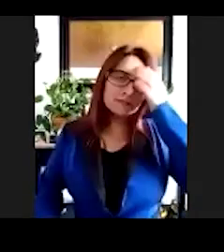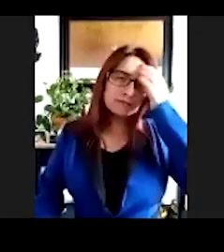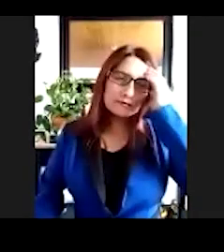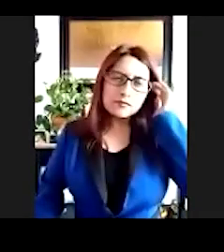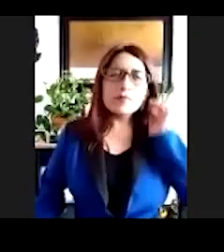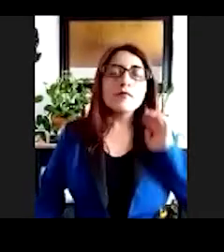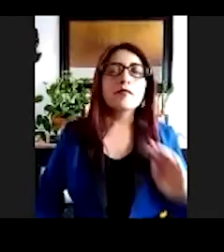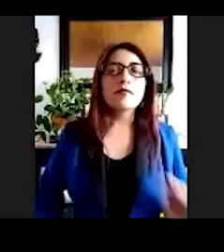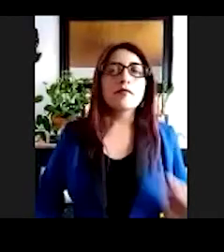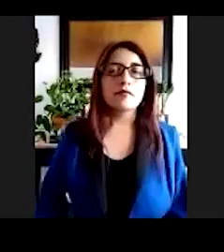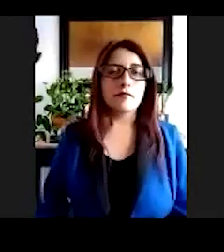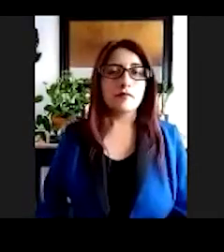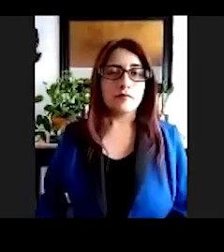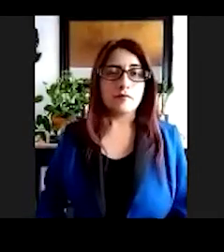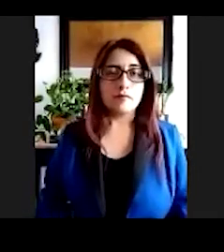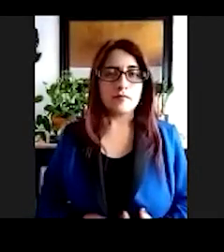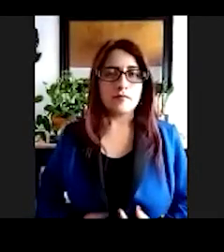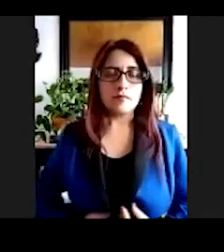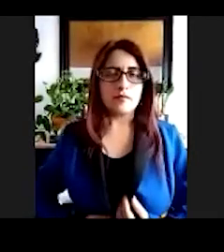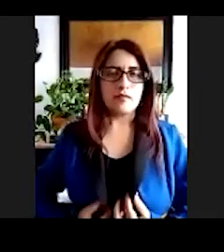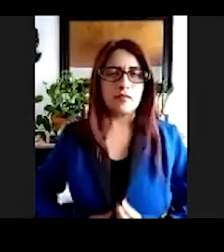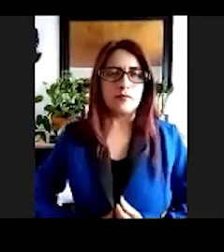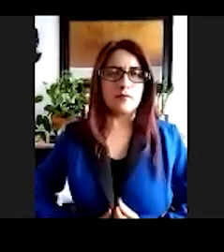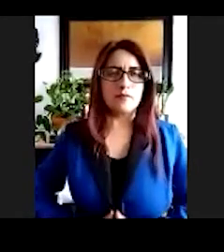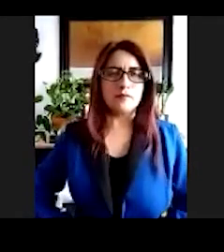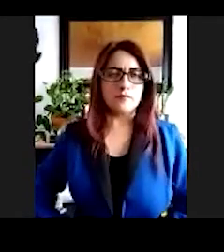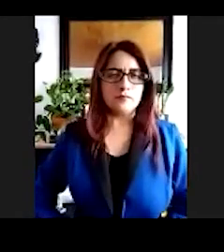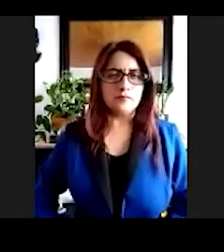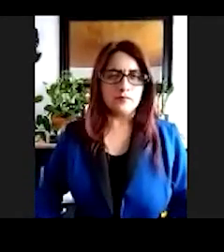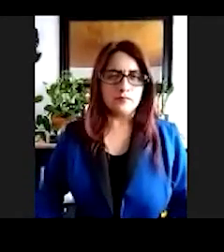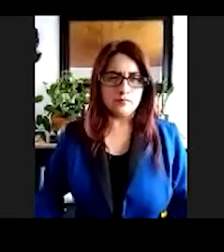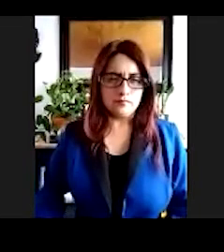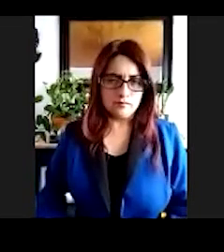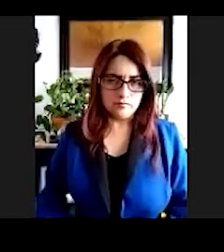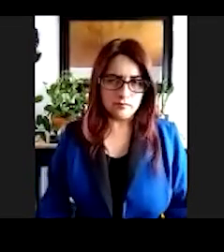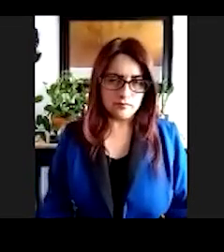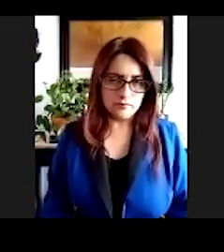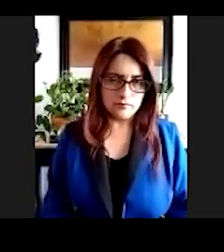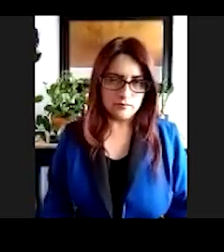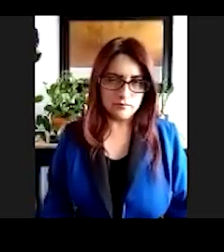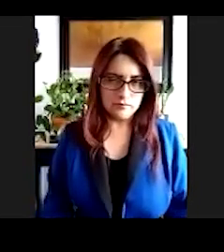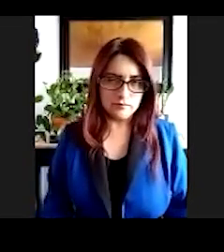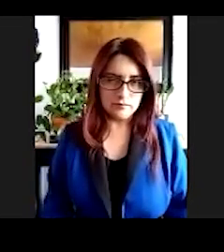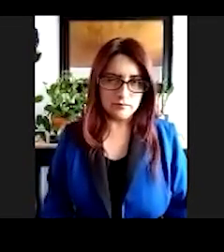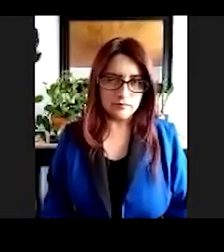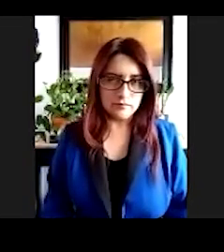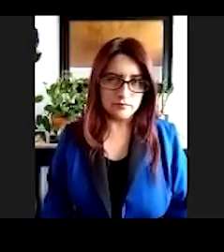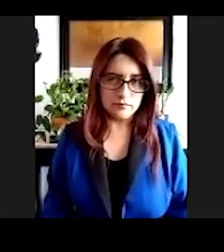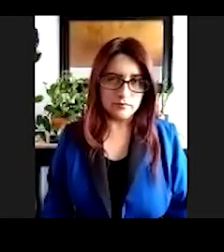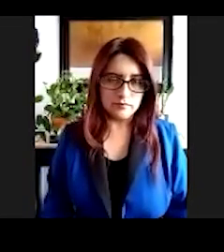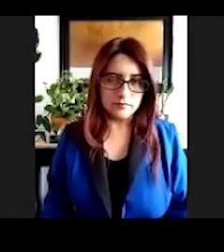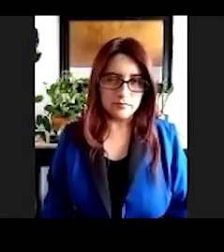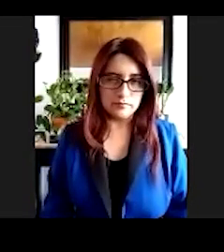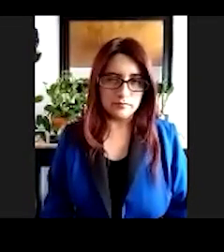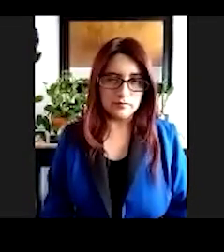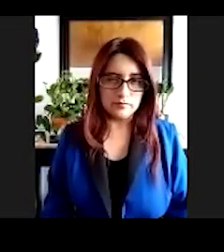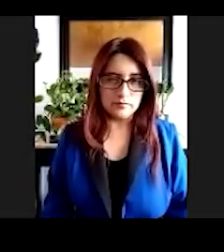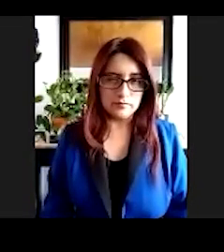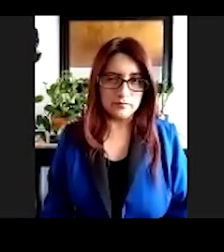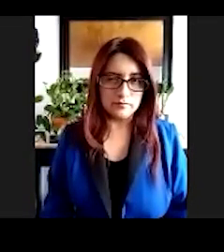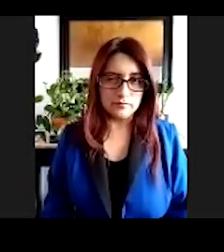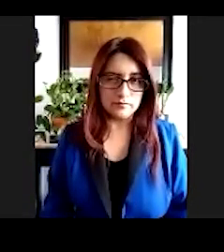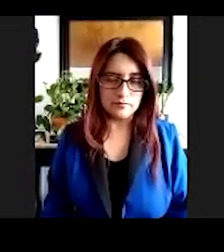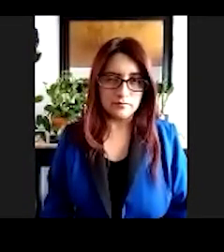Hoy, ya como titulados y tituladas de la Universidad de Playa Ancha de Ciencias de la Educación, los invito a tener